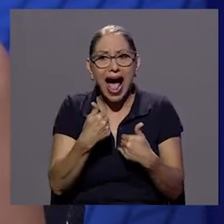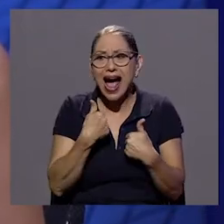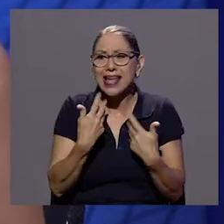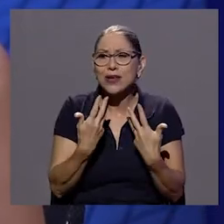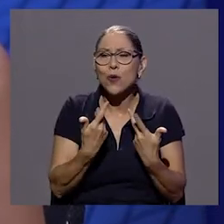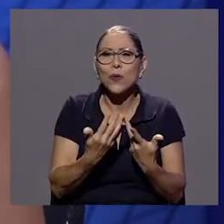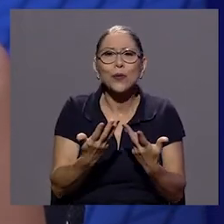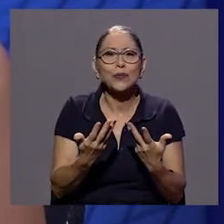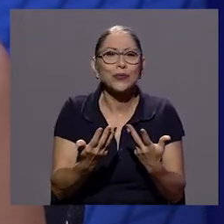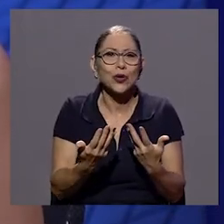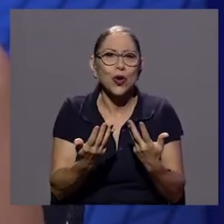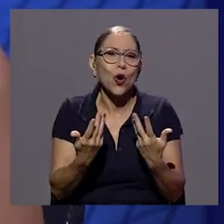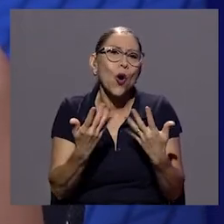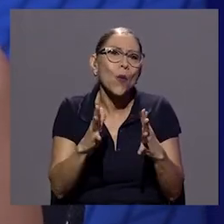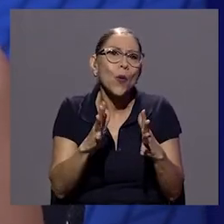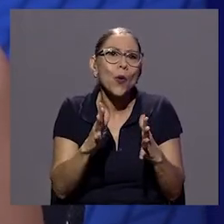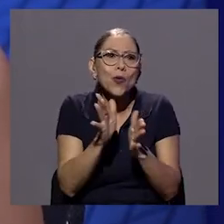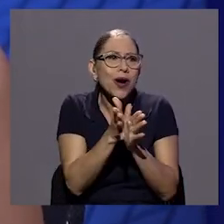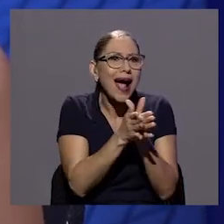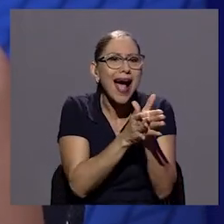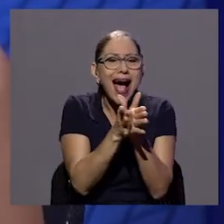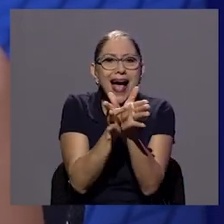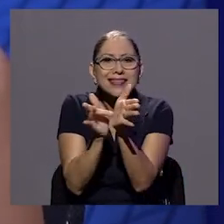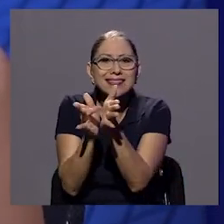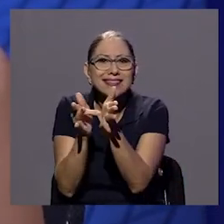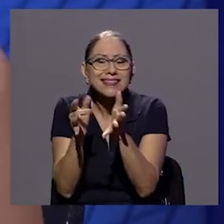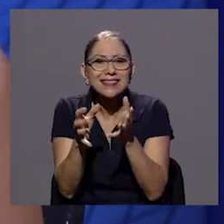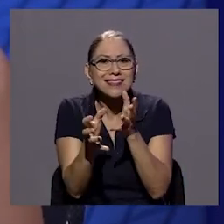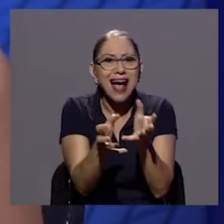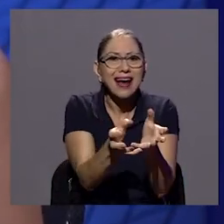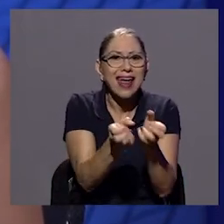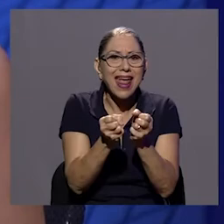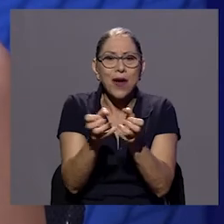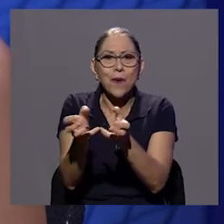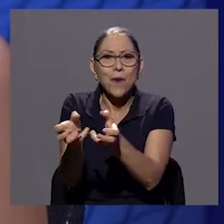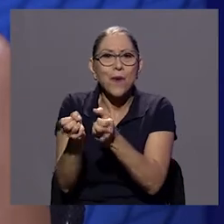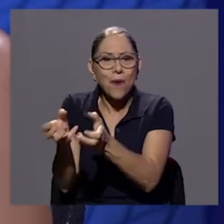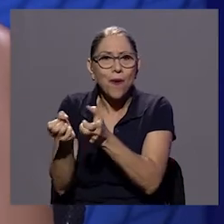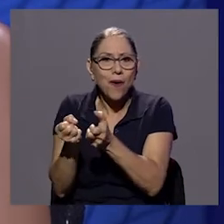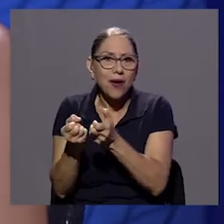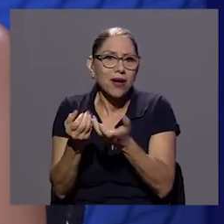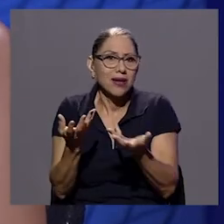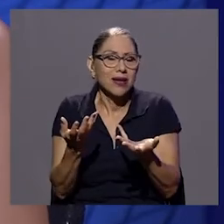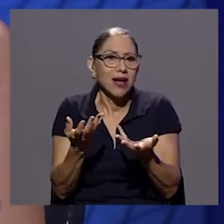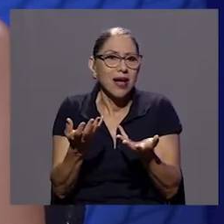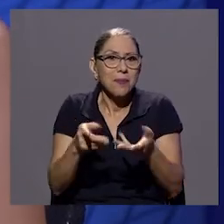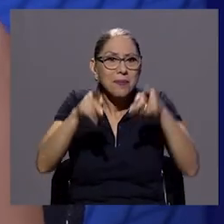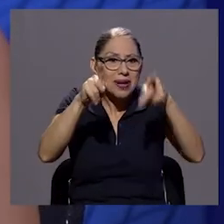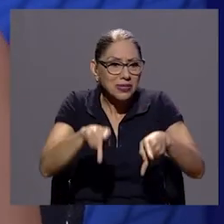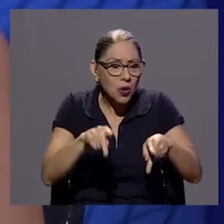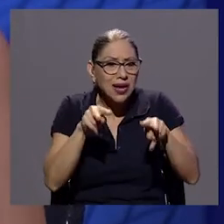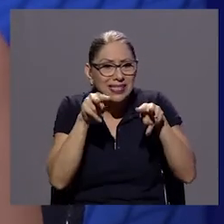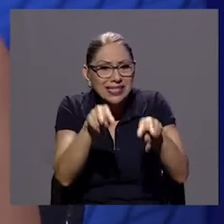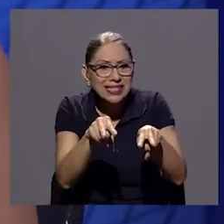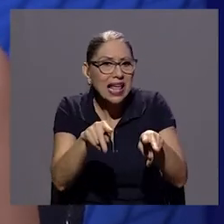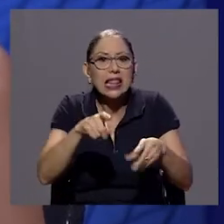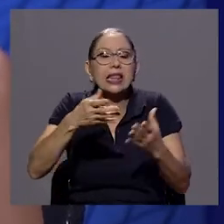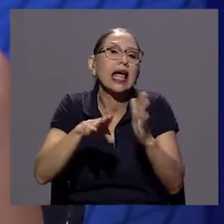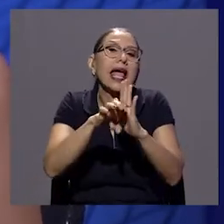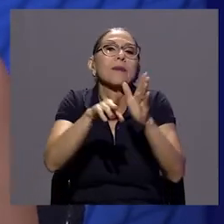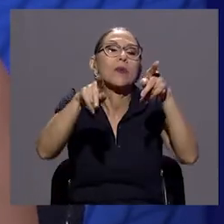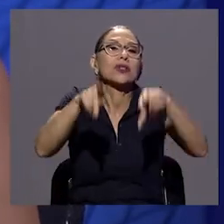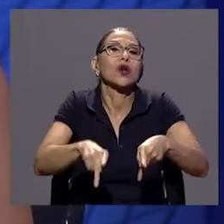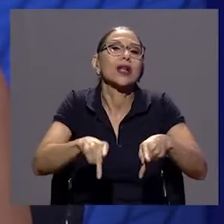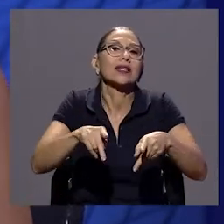¿verdad? y tristemente por temas de agrícolas también de una necesidad de desarrollo de una zona